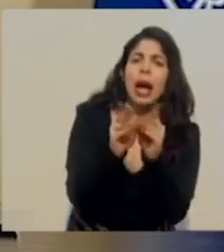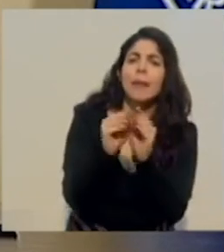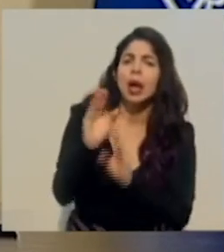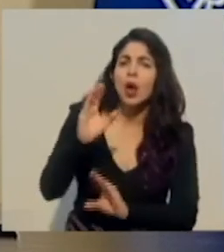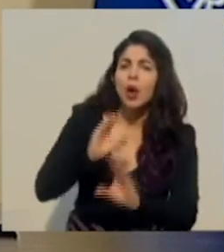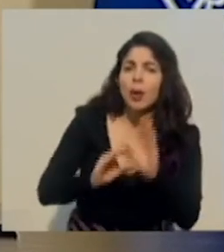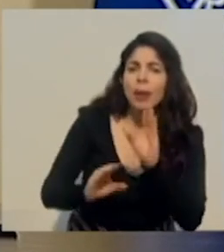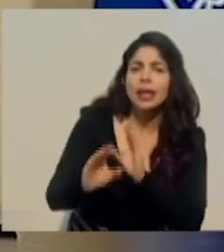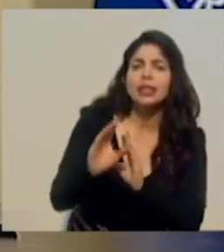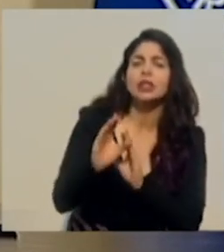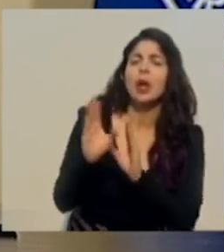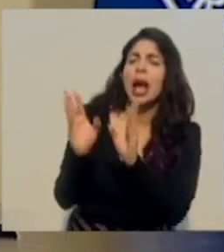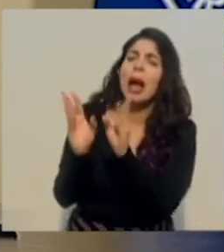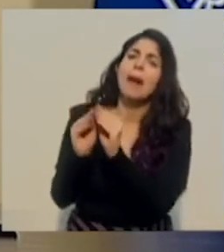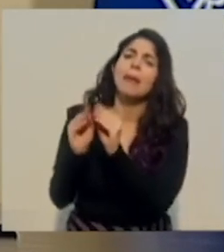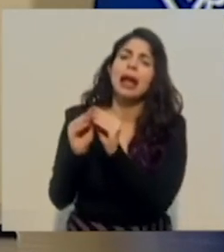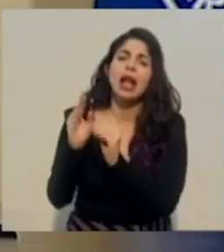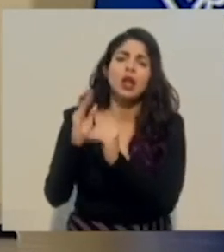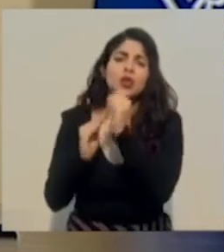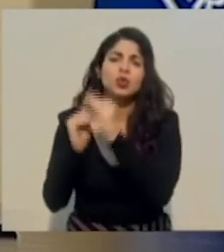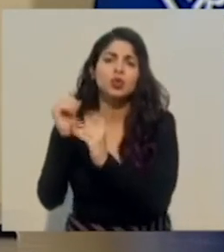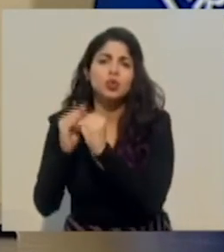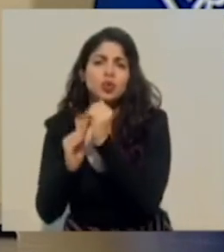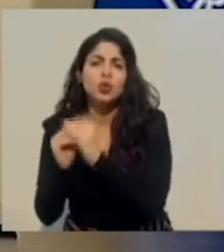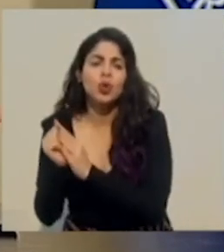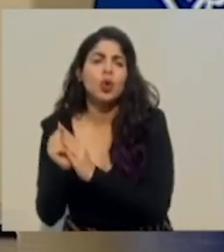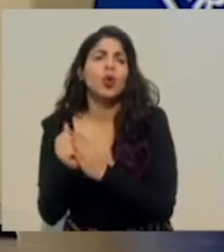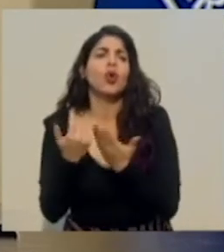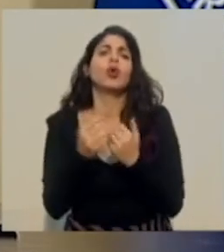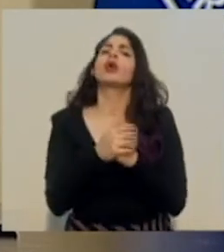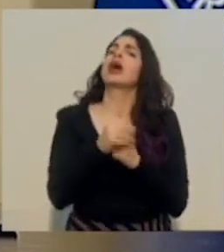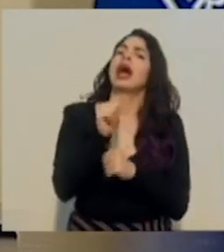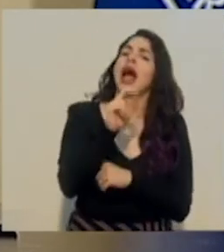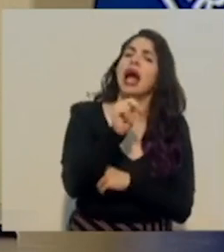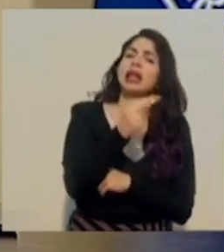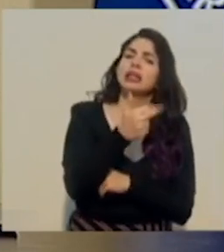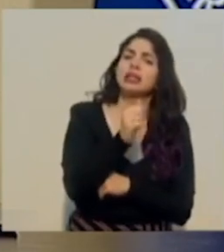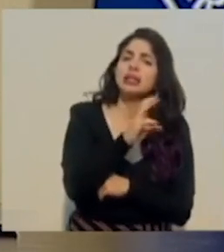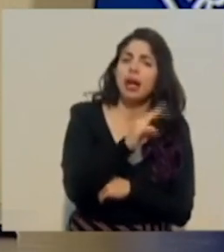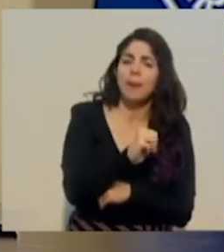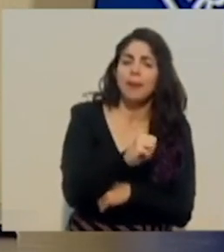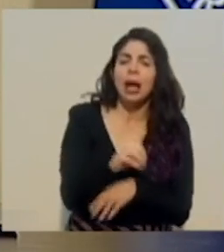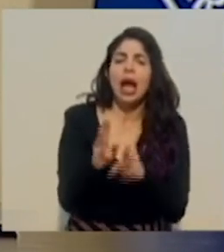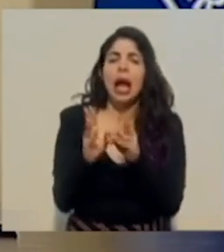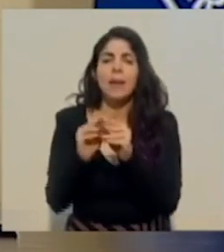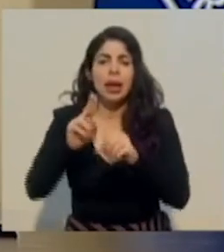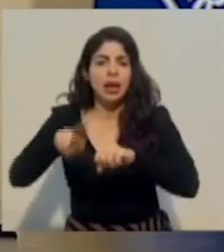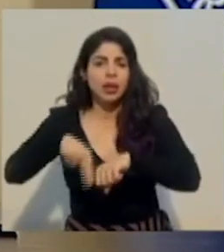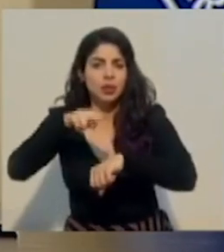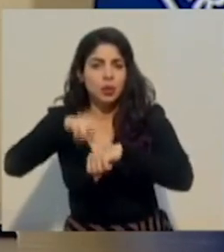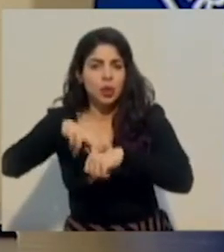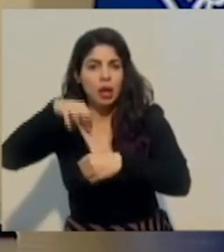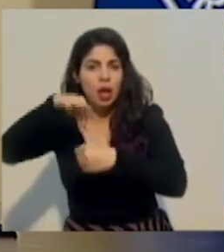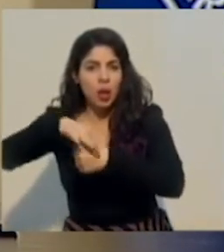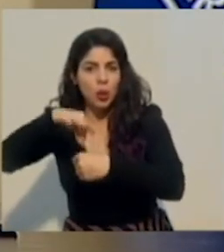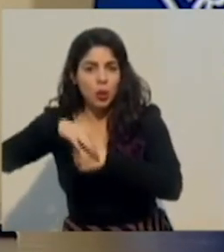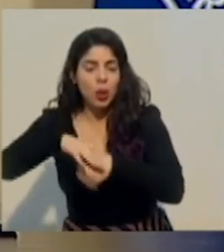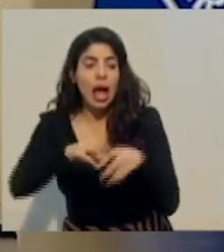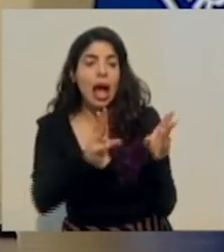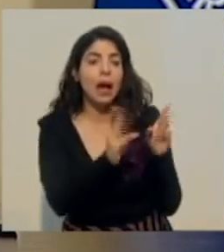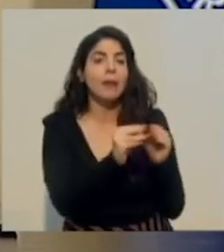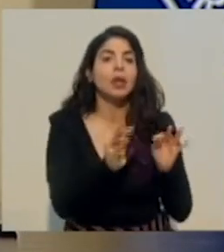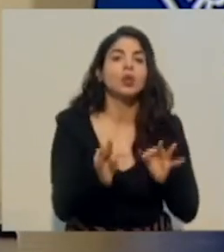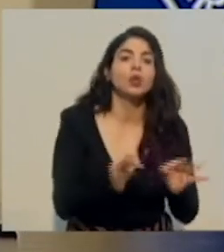Cámara de la Construcción, AMCHAM, Cámara Nacional de Agricultura, Cámara de Turismo, pero